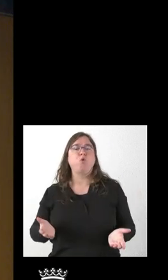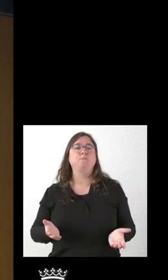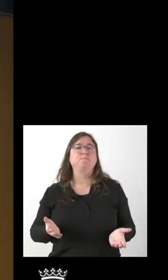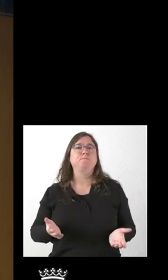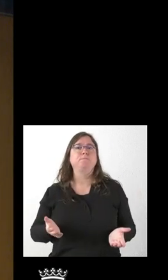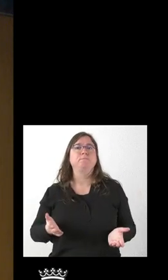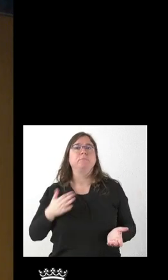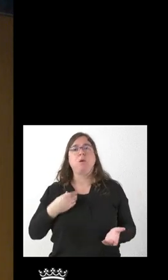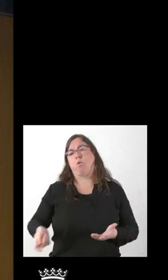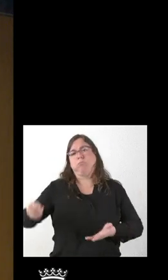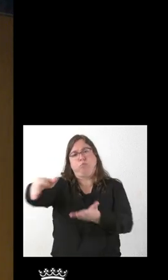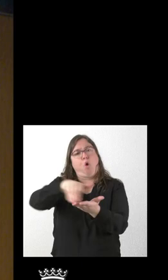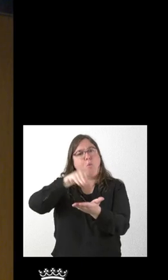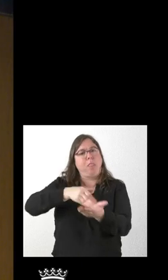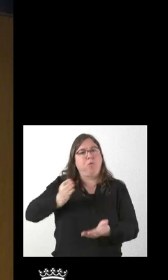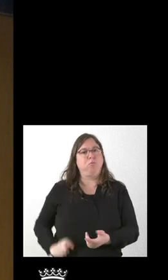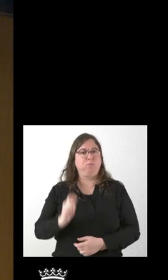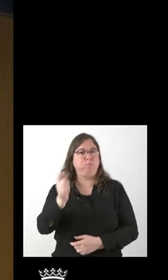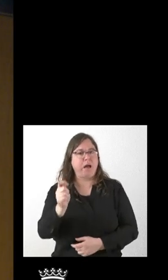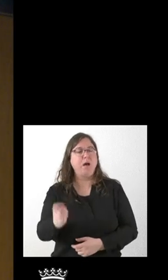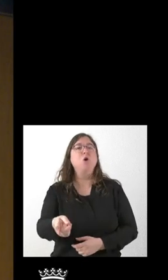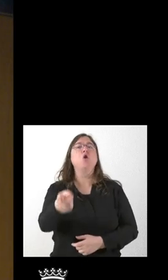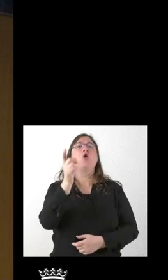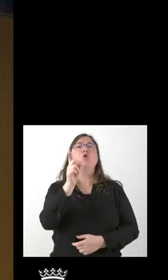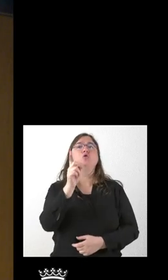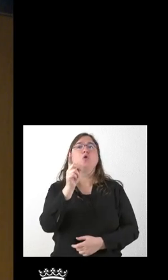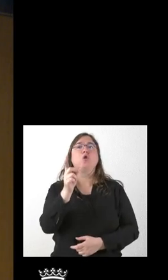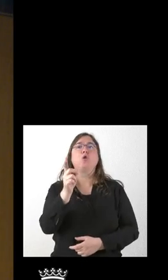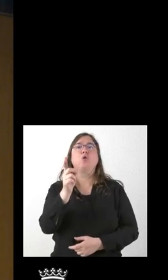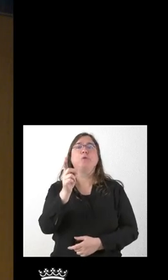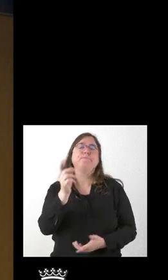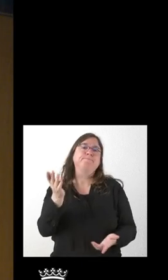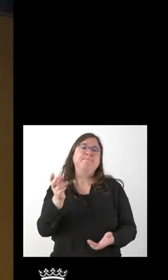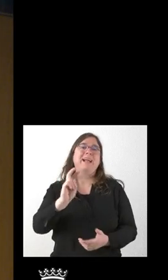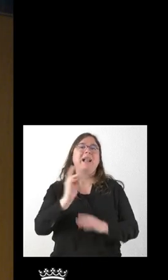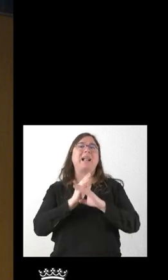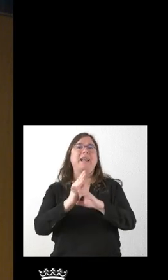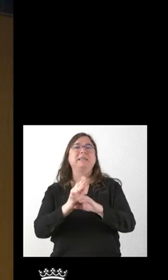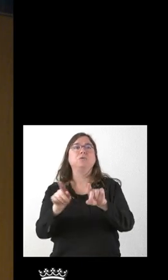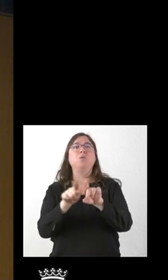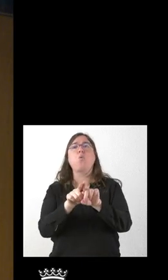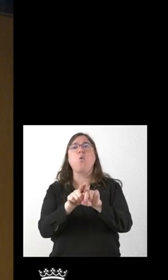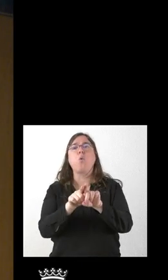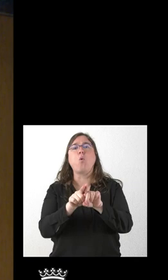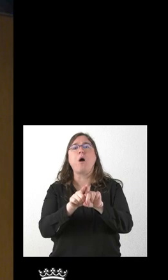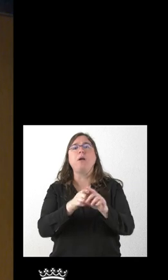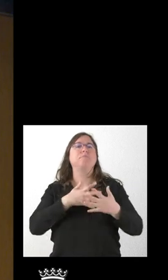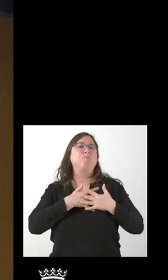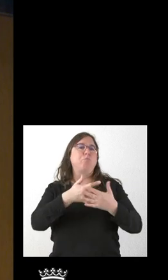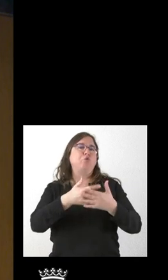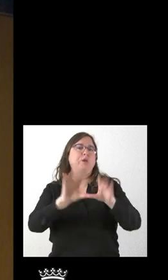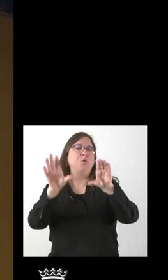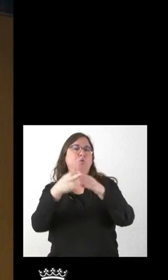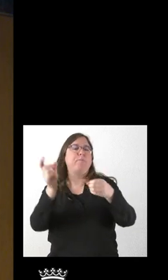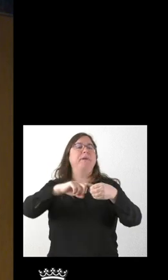cobrando el caché que les corresponda o si son solo únicamente contribuciones altruistas de los grupos.